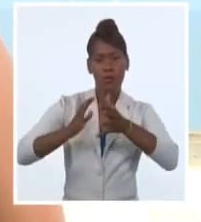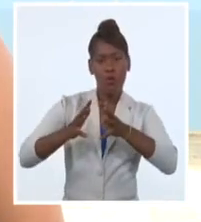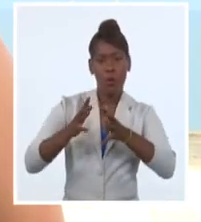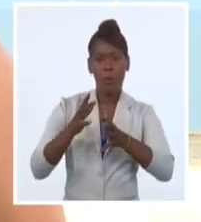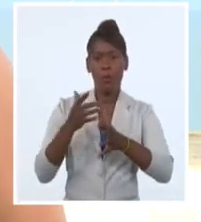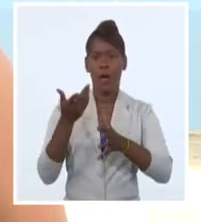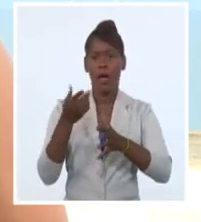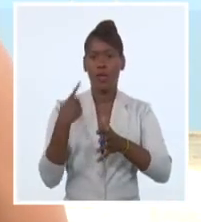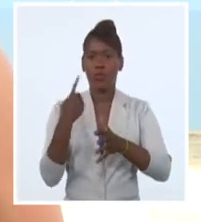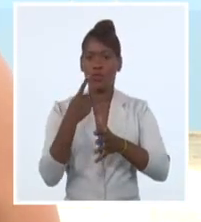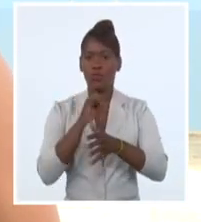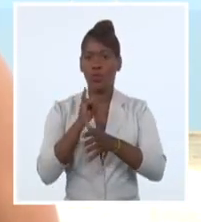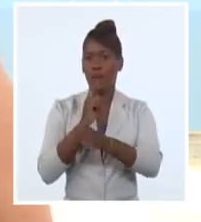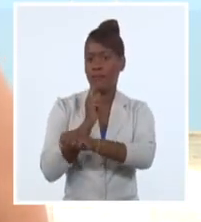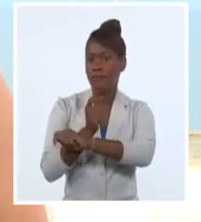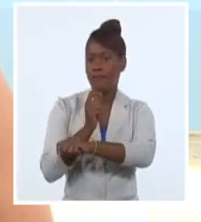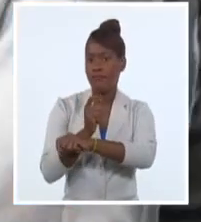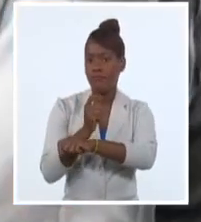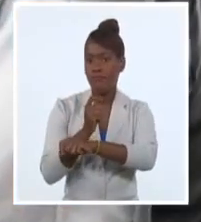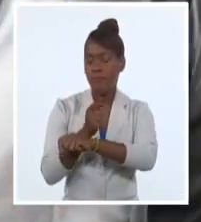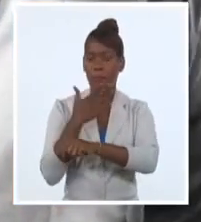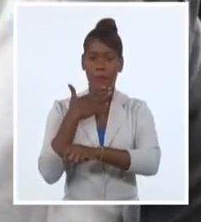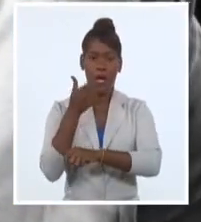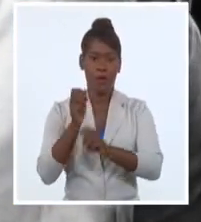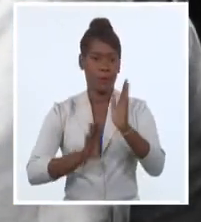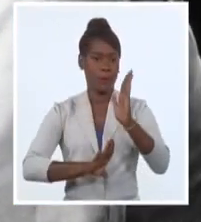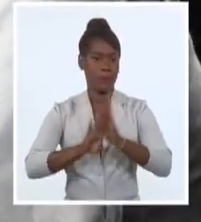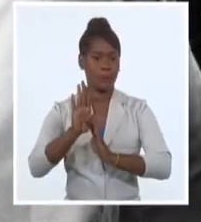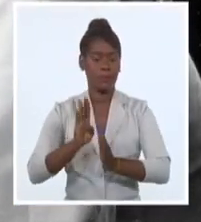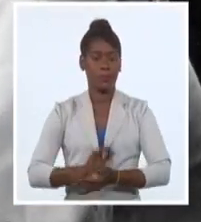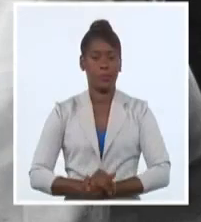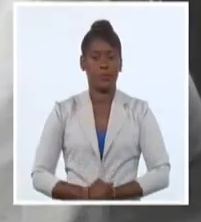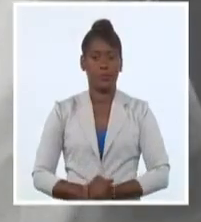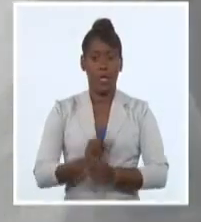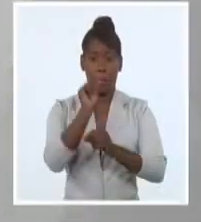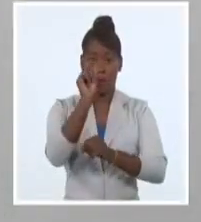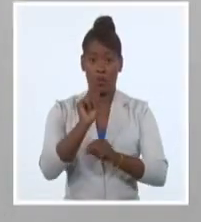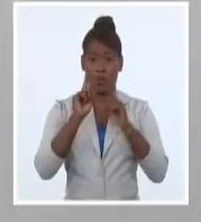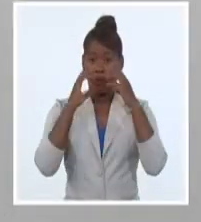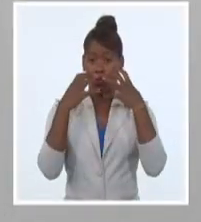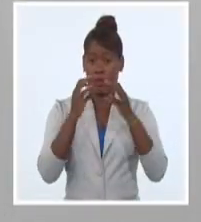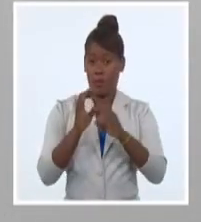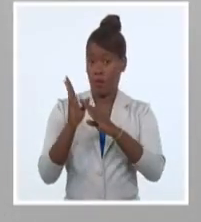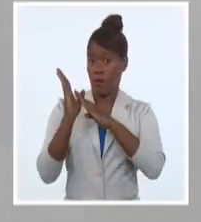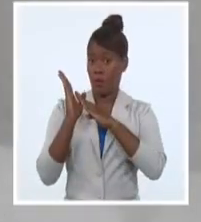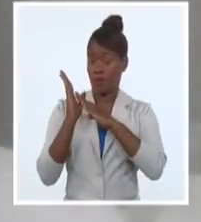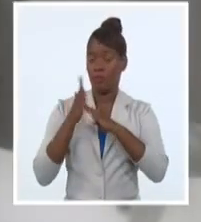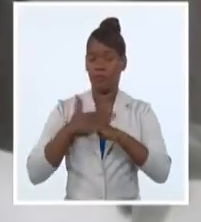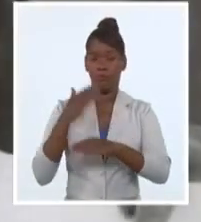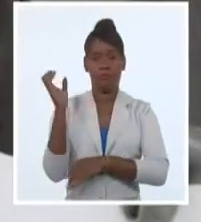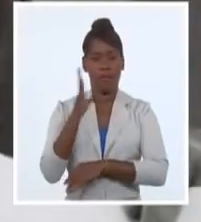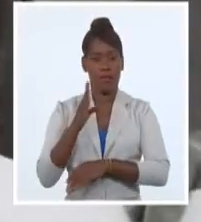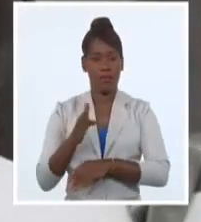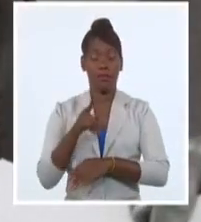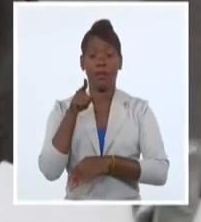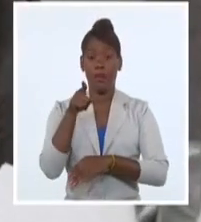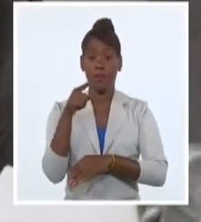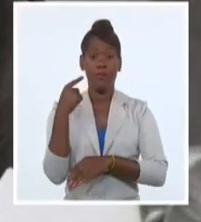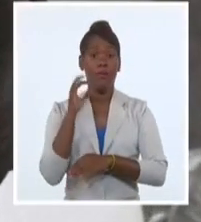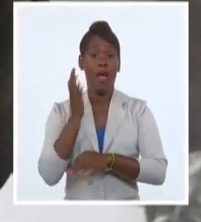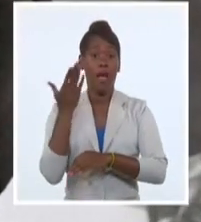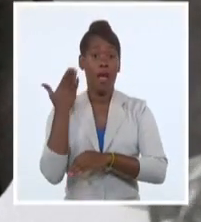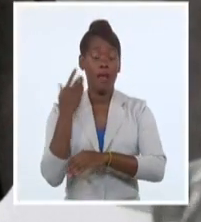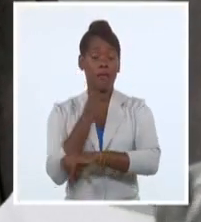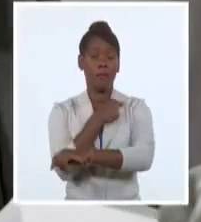de ellos hacia nosotros y de nosotros hacia ellos. Paulo Freire es uno de los pedagogos más influyentes del siglo XX. Desarrolló la